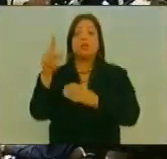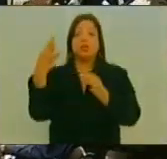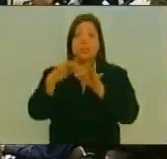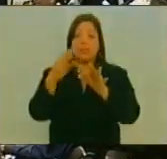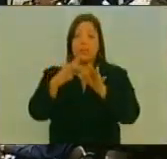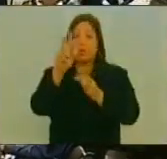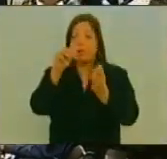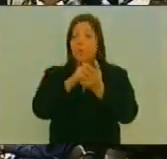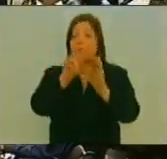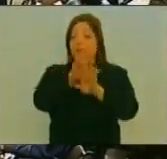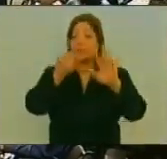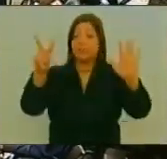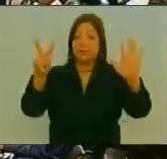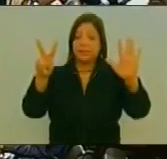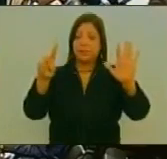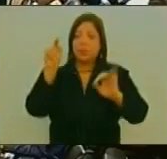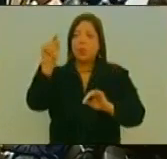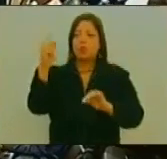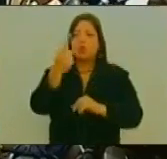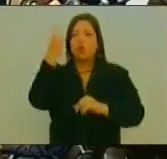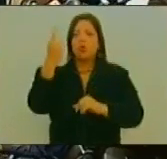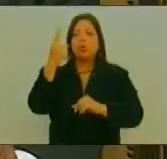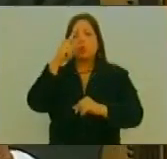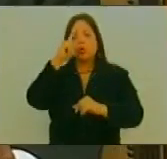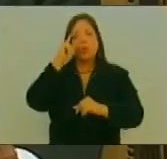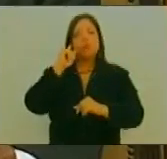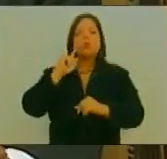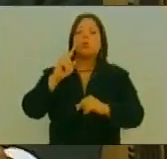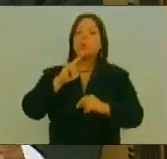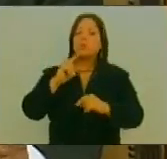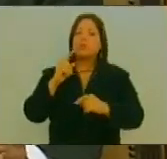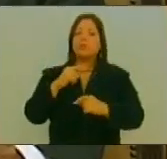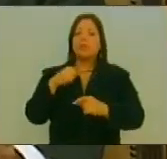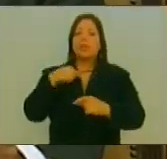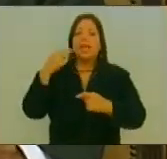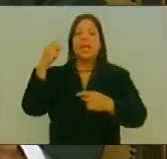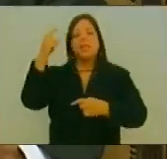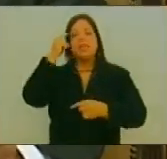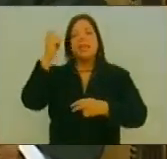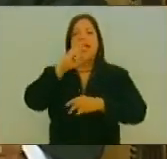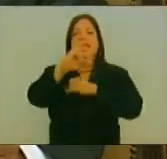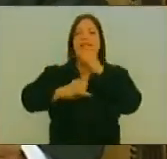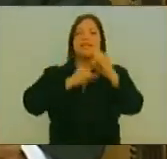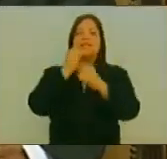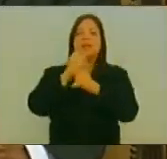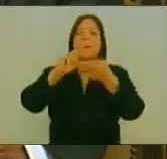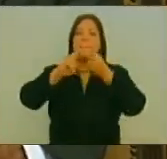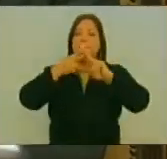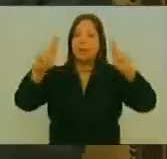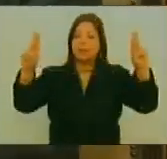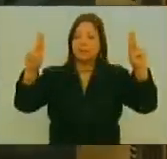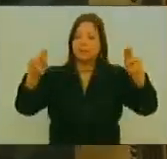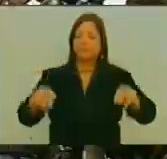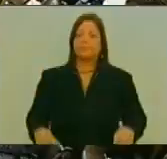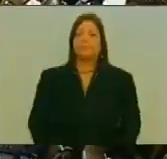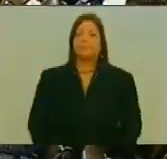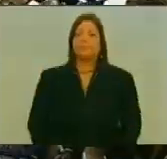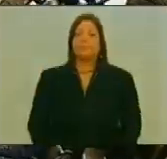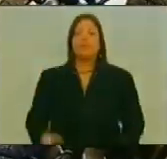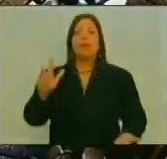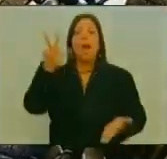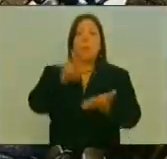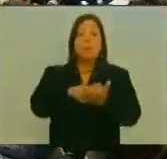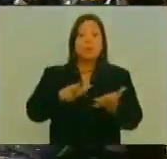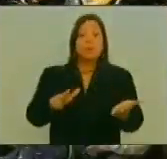De 2017 Punto Único Día Internacional De La Paz Es Todo Con Patrota Presidenta En Consideración Para